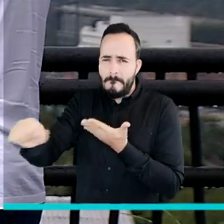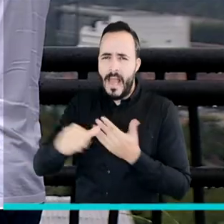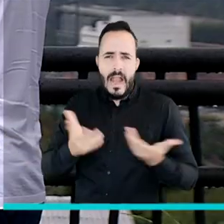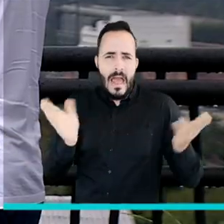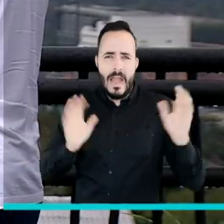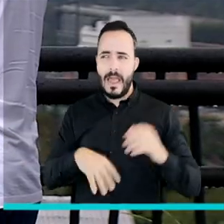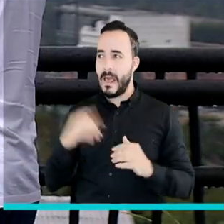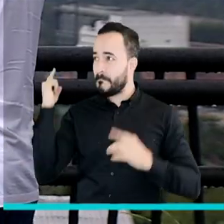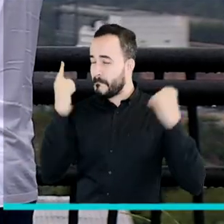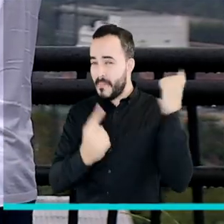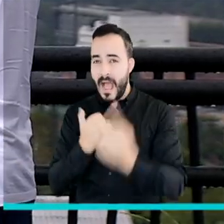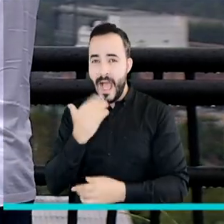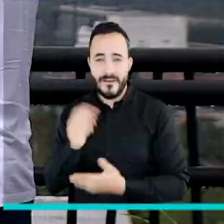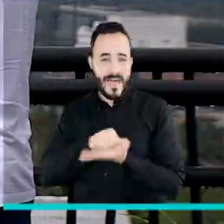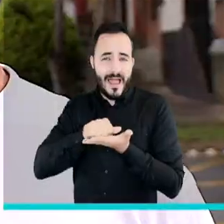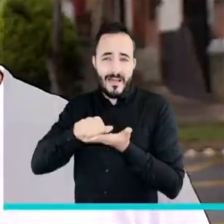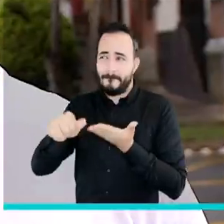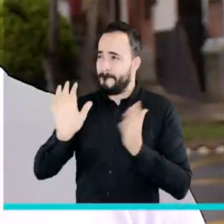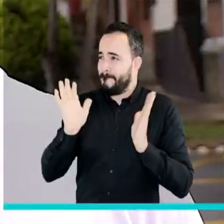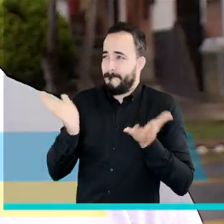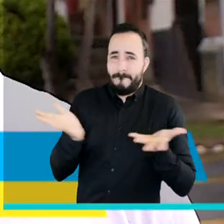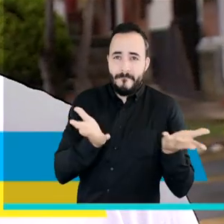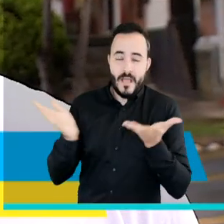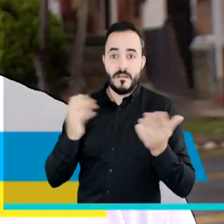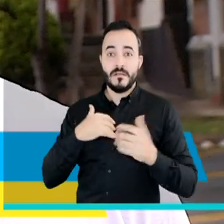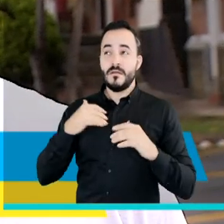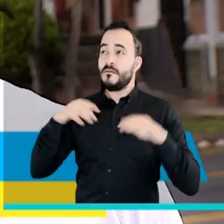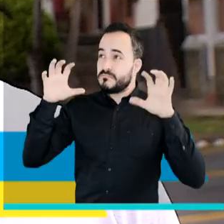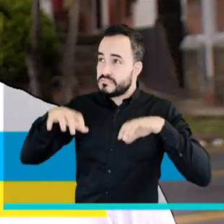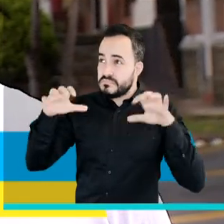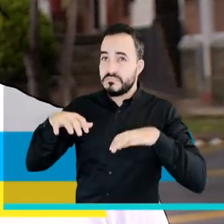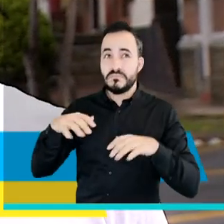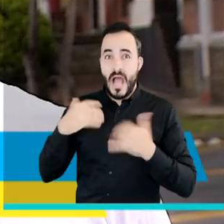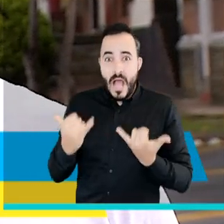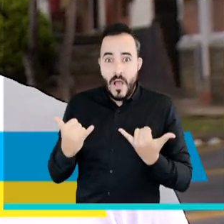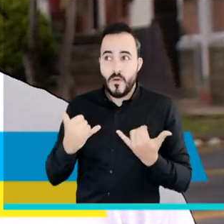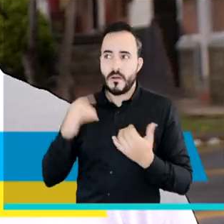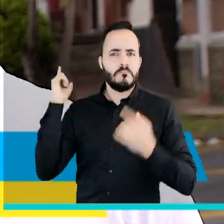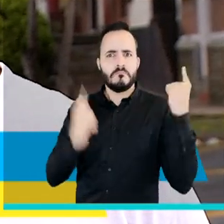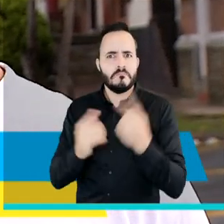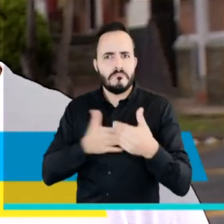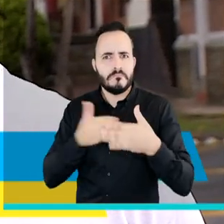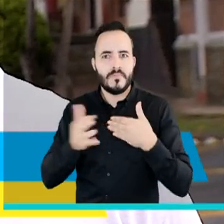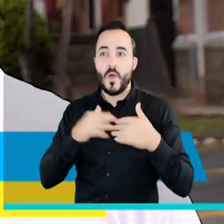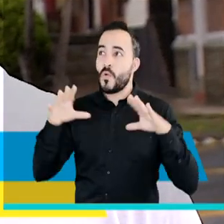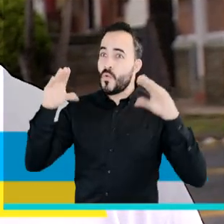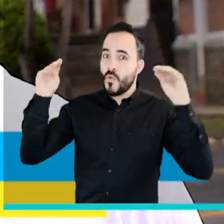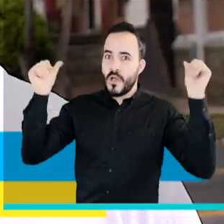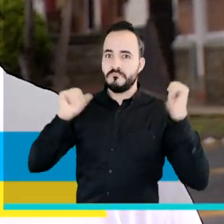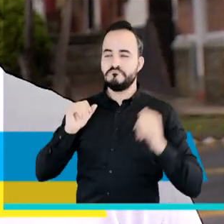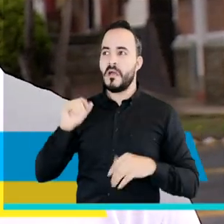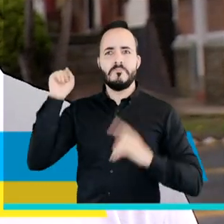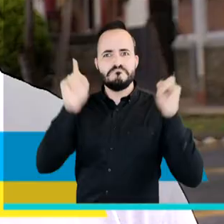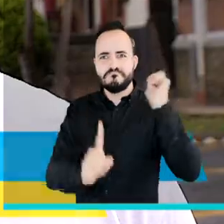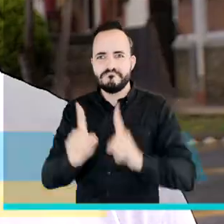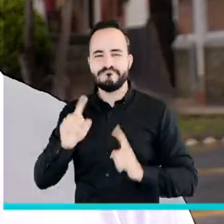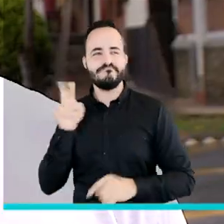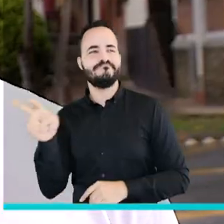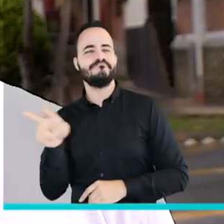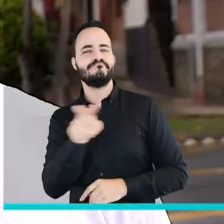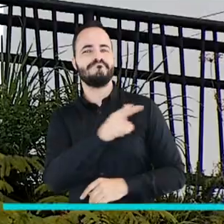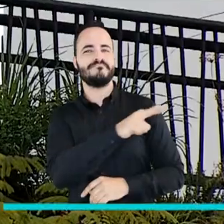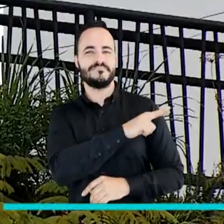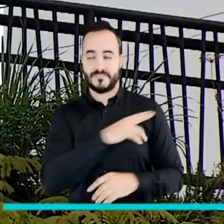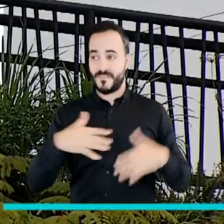pasa nada por aquí. Y ya la gente viene a las 4 de la tarde, aunque haya la lluvia. La gente se para acá a divisar hacia el